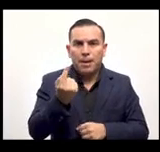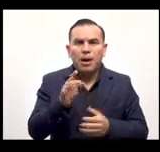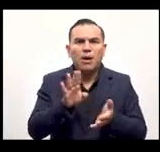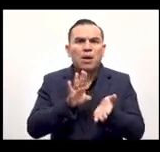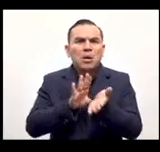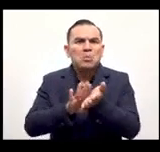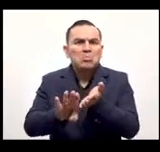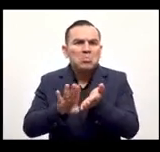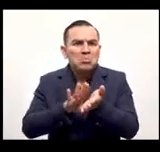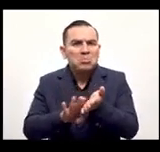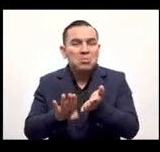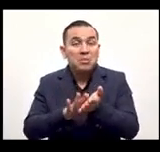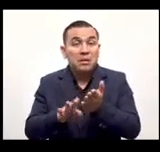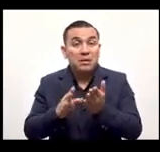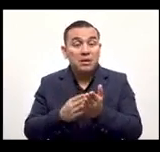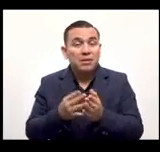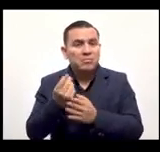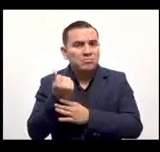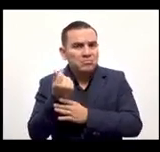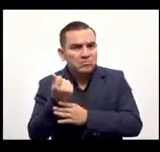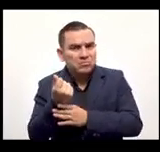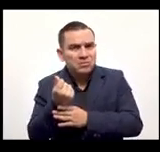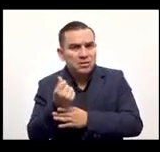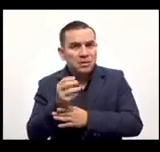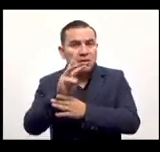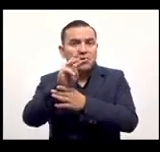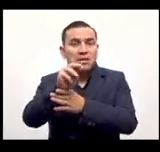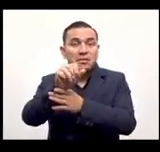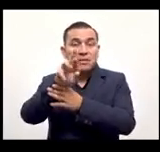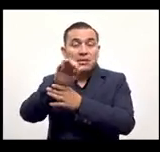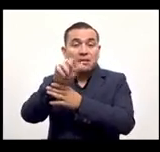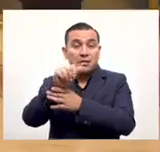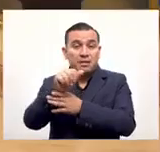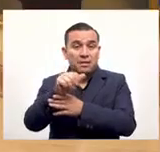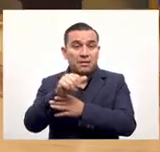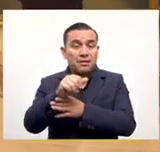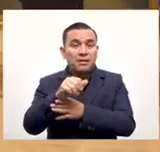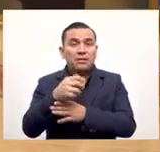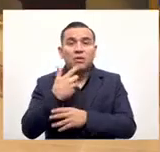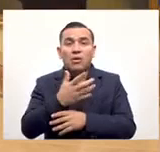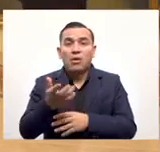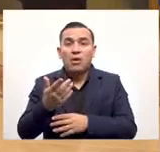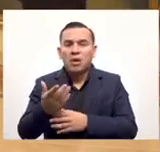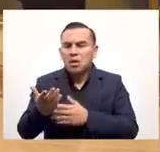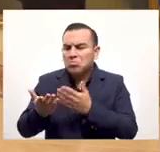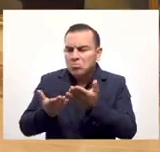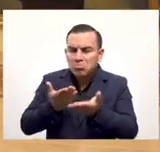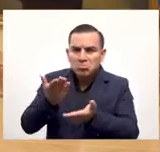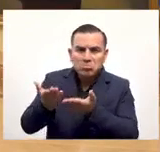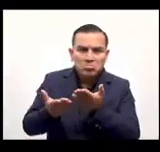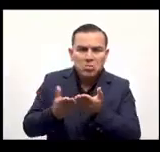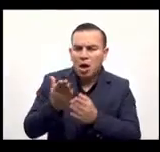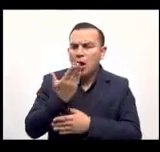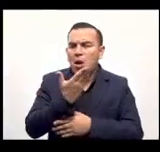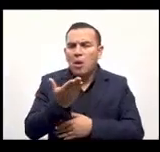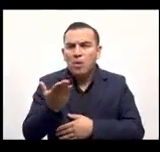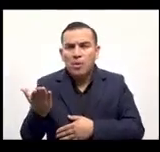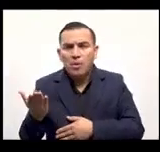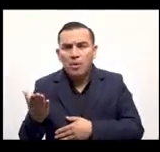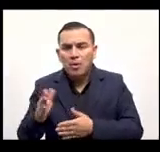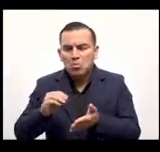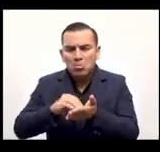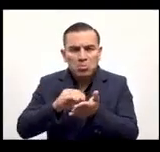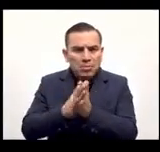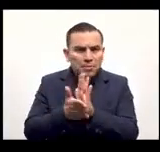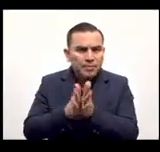persona que ha hecho gastos recibió dinero de María Paz gastó dinero en la librería Jobel gastó